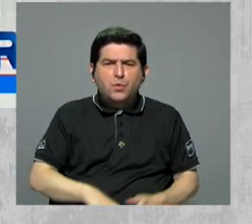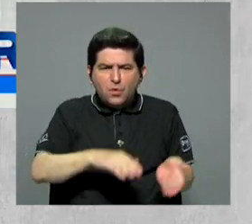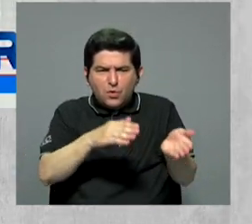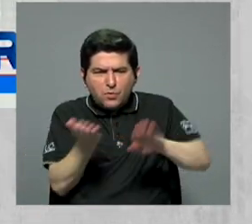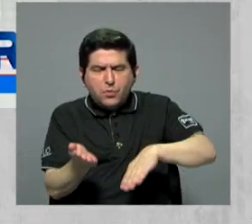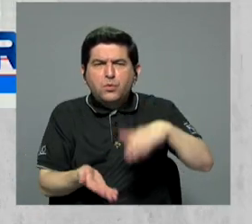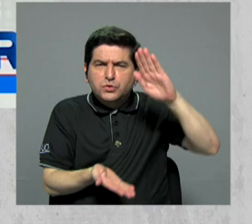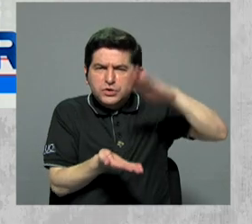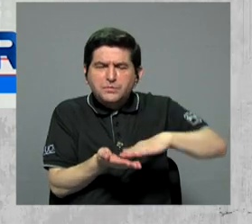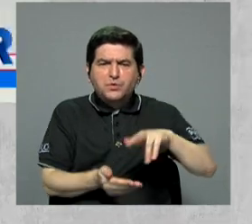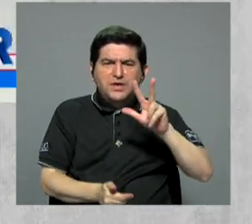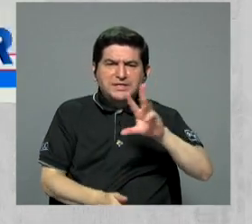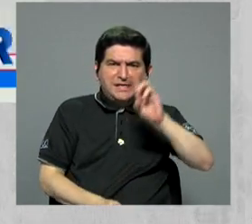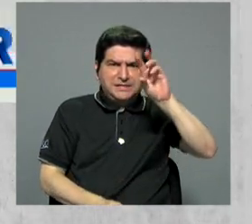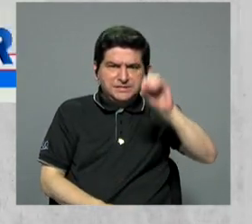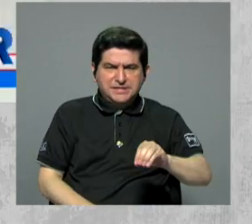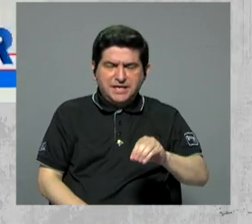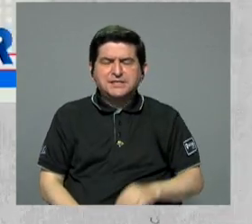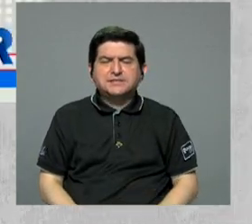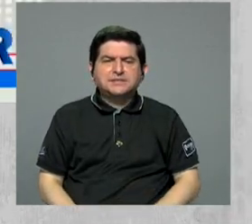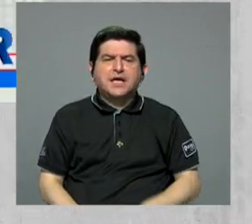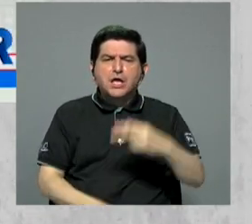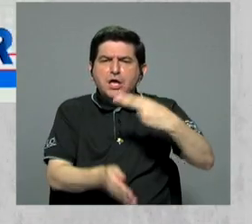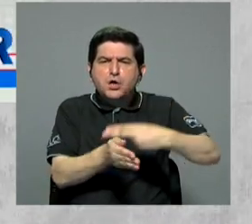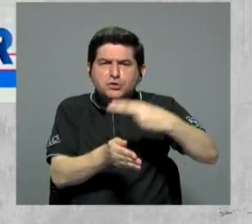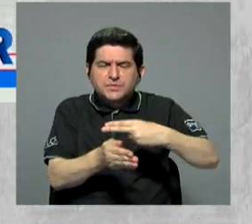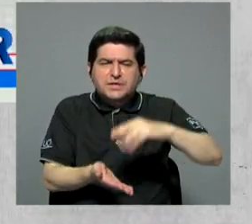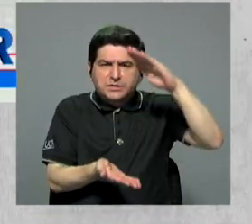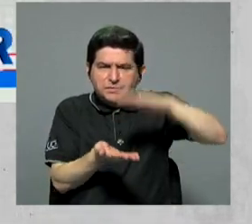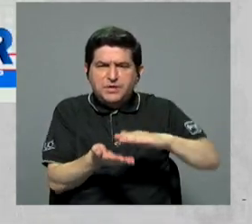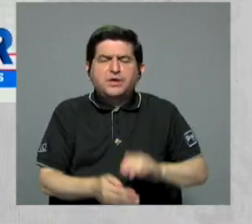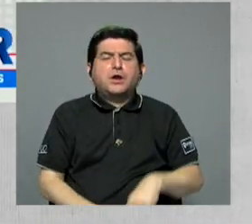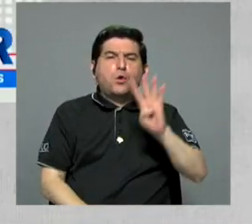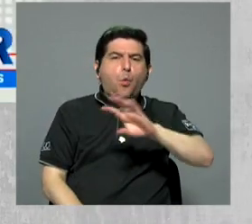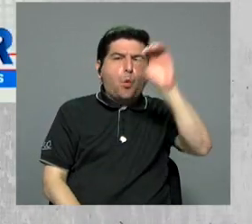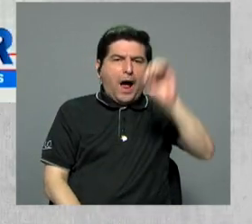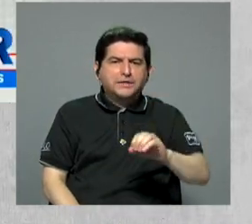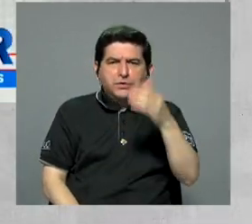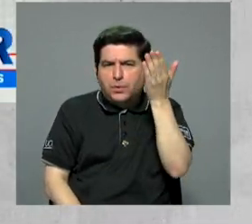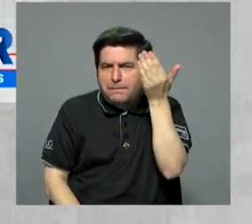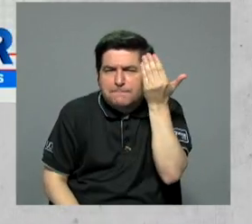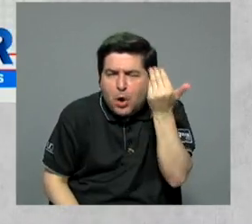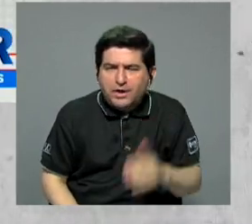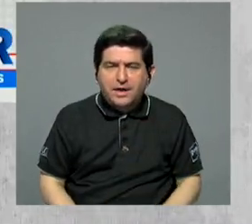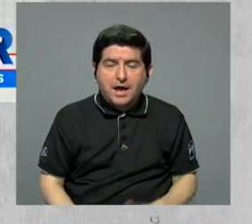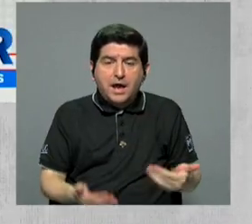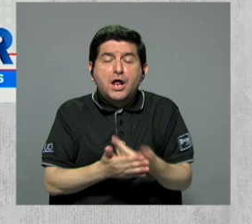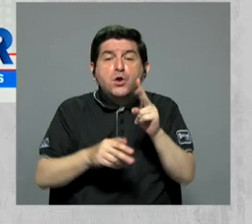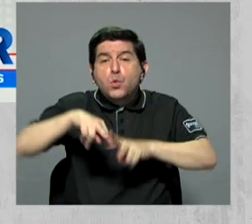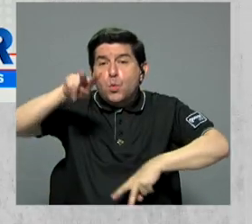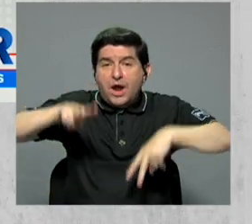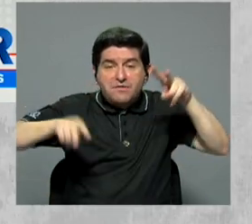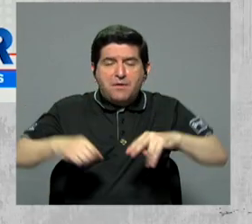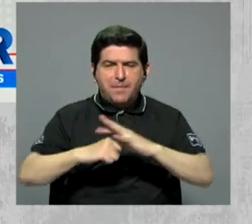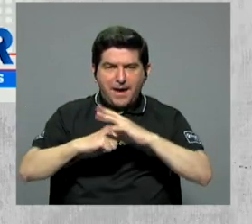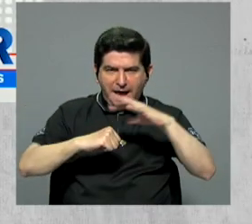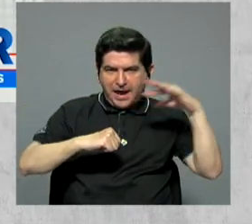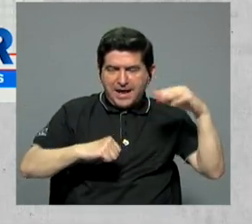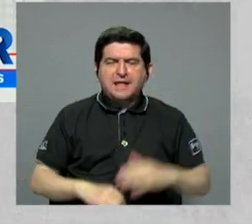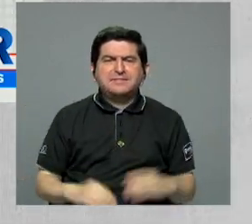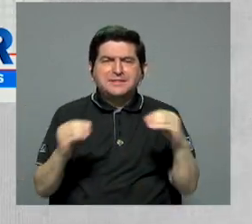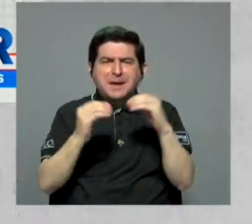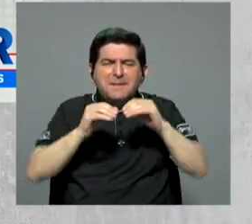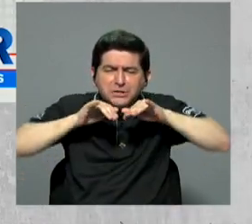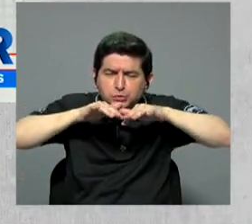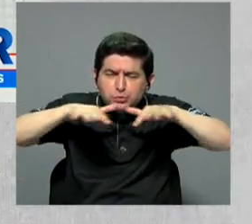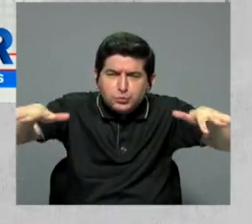36 por ciento y las hospitalizaciones en un 4 por ciento. ¿Por qué? Porque la nueva variante Omicron es mucho más